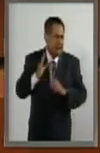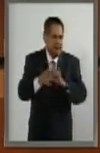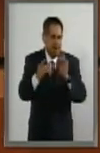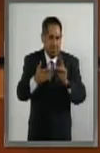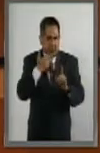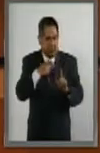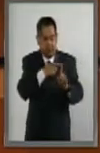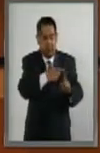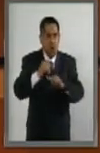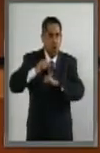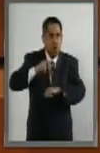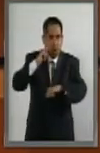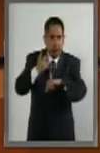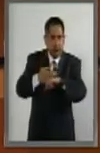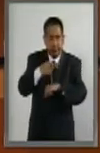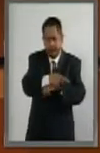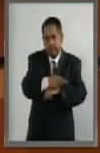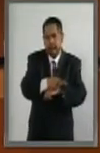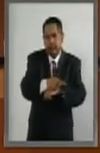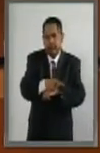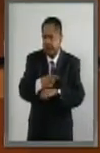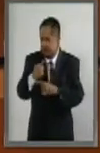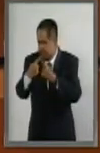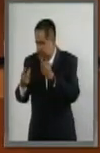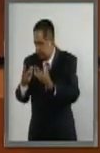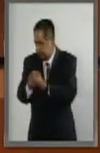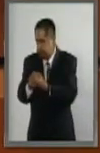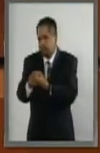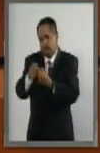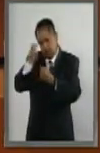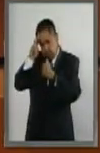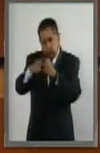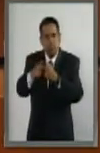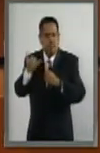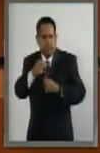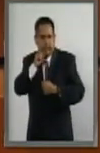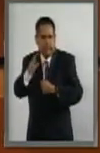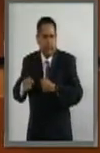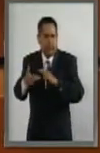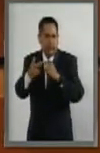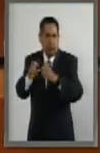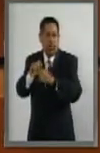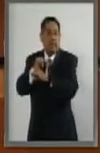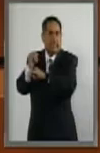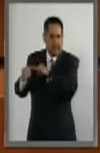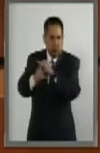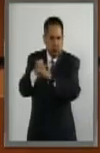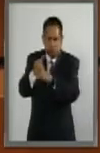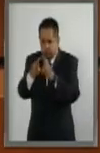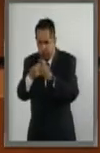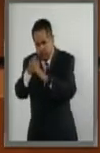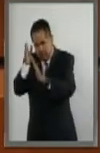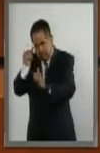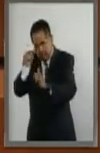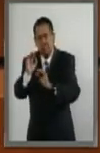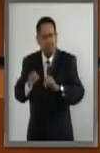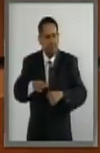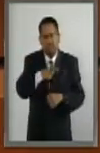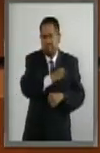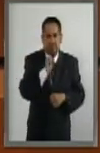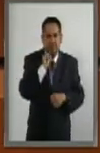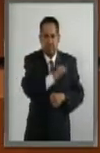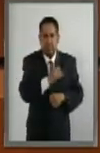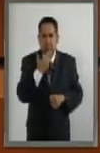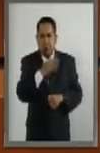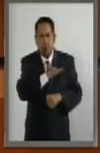Comisiones de Relaciones Exteriores, Relaciones Exteriores Europa y Relaciones Exteriores de Organismos Internacionales, también damos fe de su